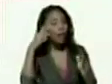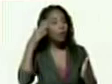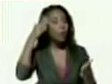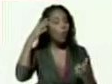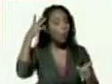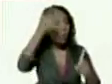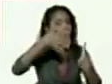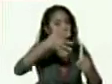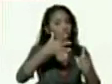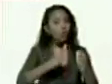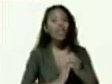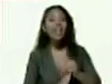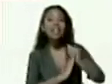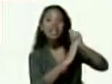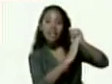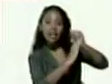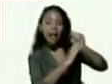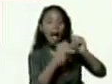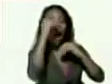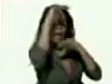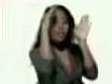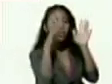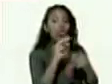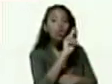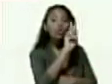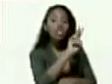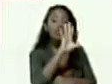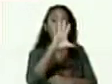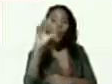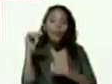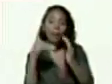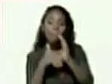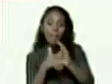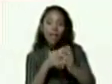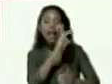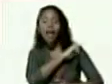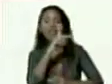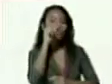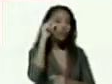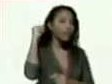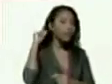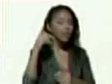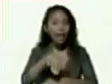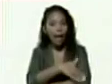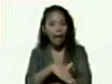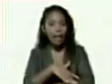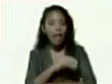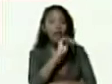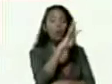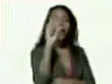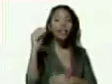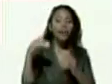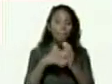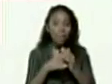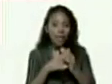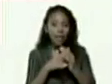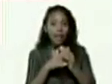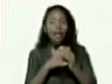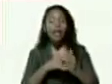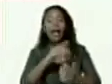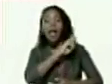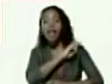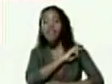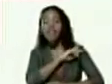que viene a atender a estos más de 250 mil jefes y jefas de calle y más de 40 mil jefes y jefas de comunidad